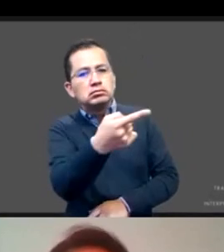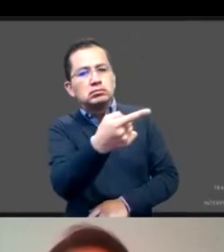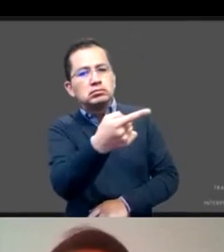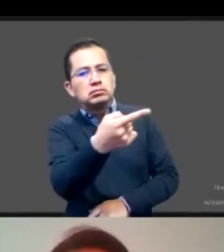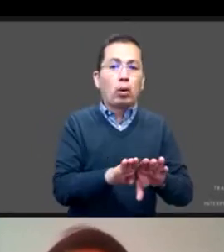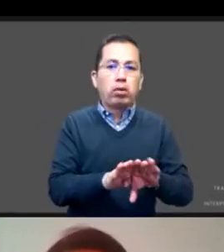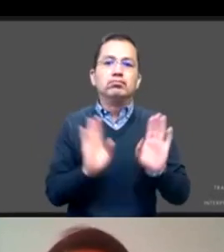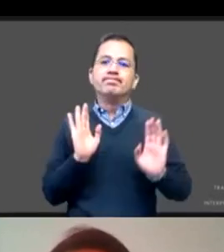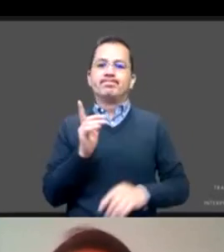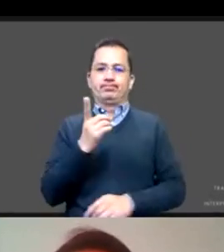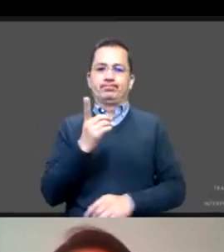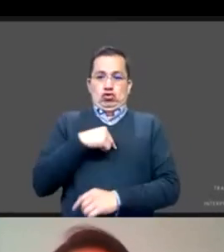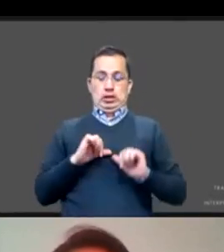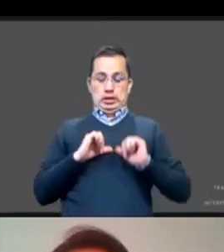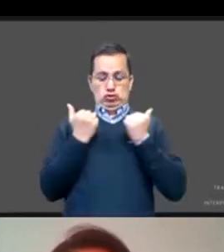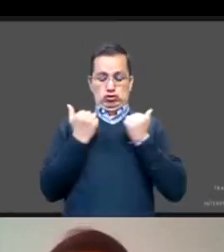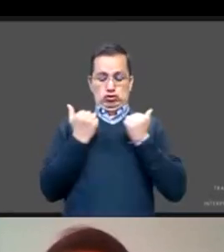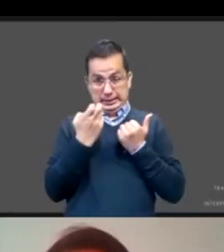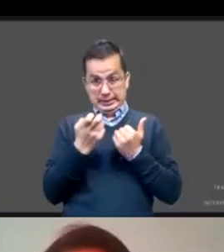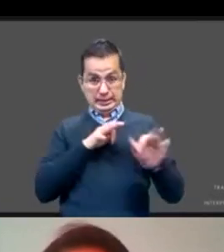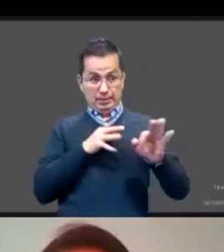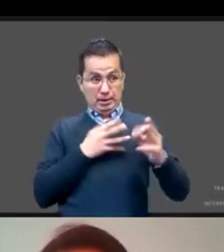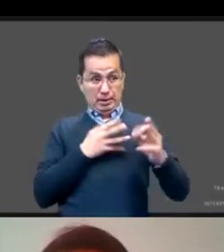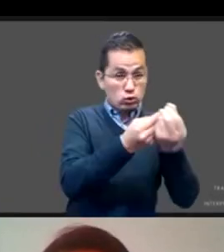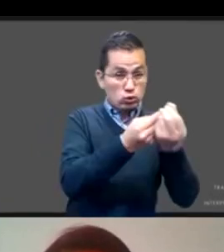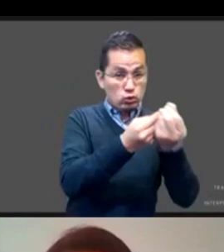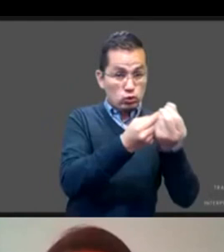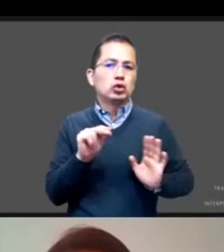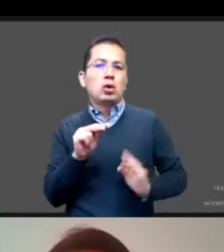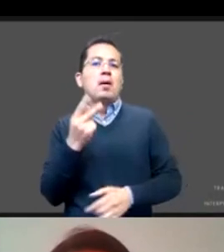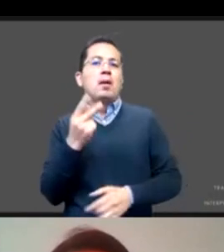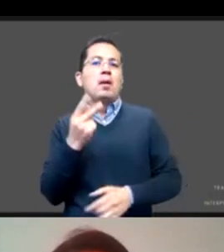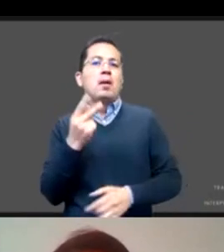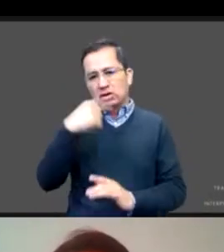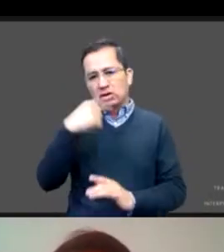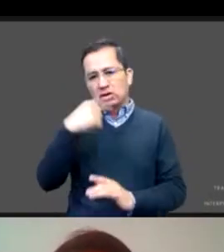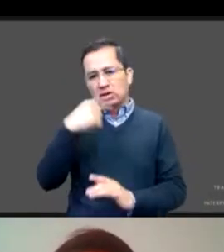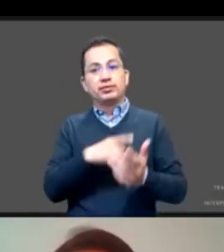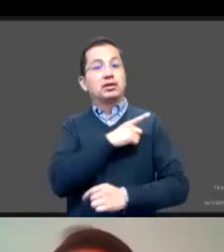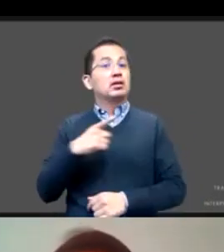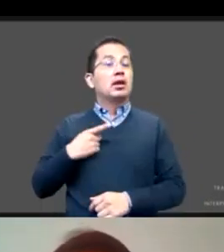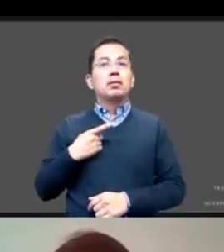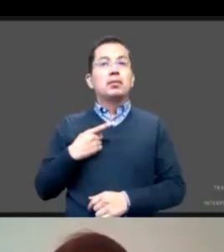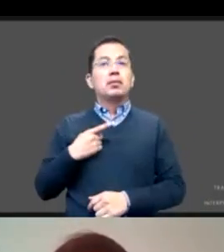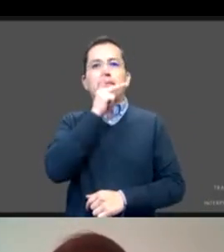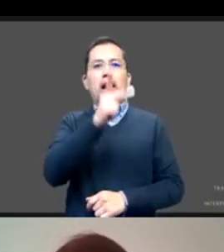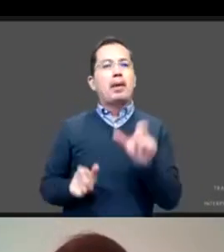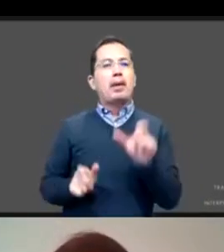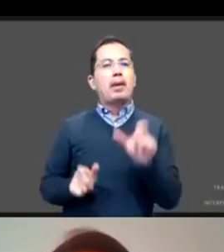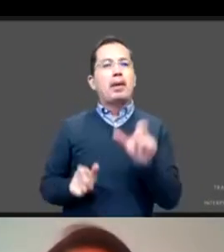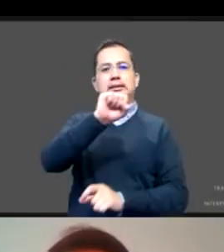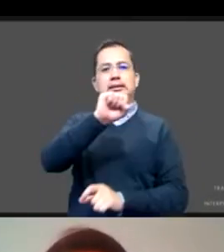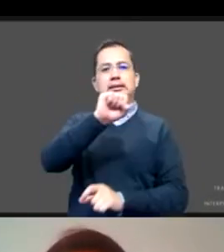las grandes dimensiones por acá es que la educación integral en sexualidad tenga la palabra sexualidad. ya empieza ahí la